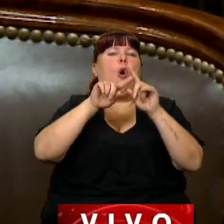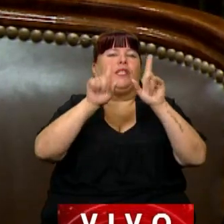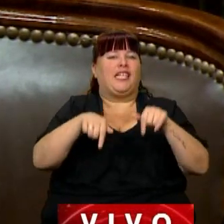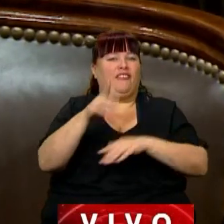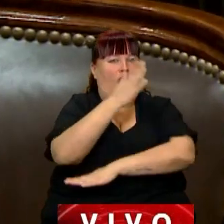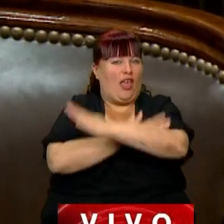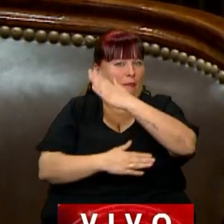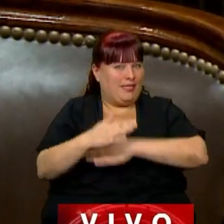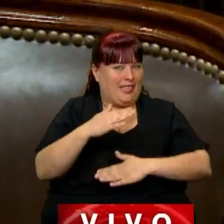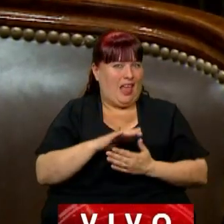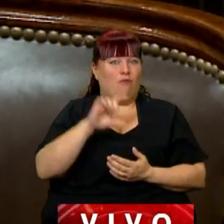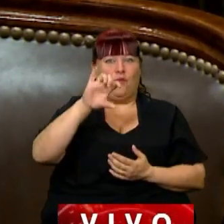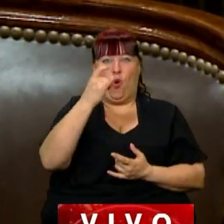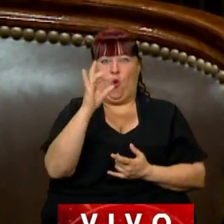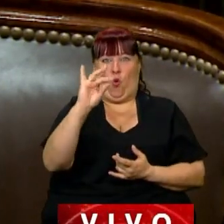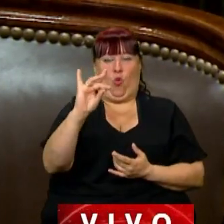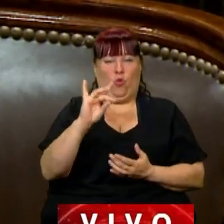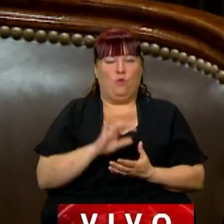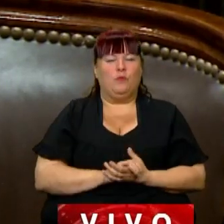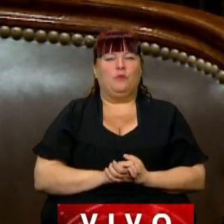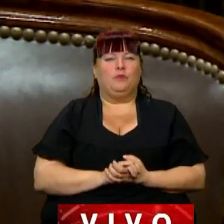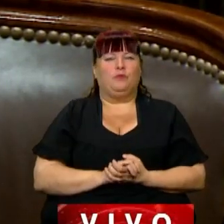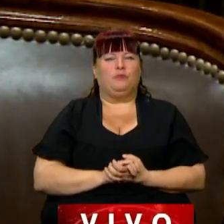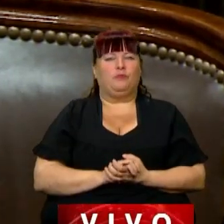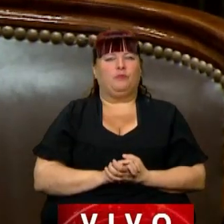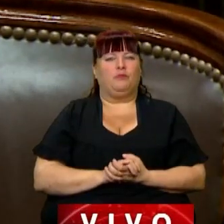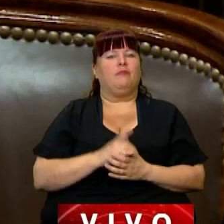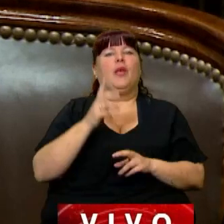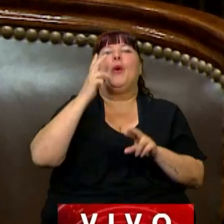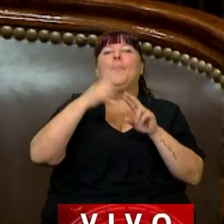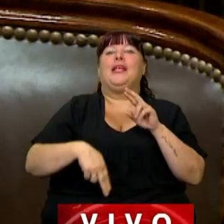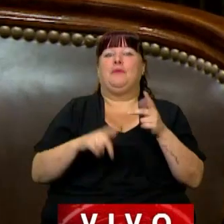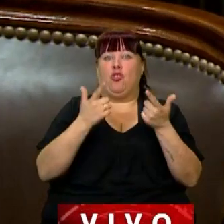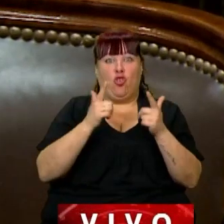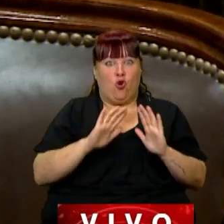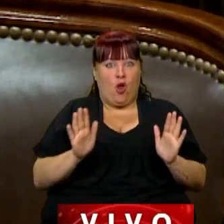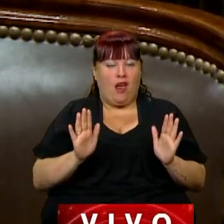certificado único sin vencimiento,